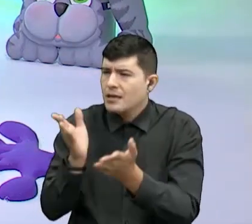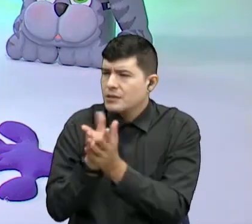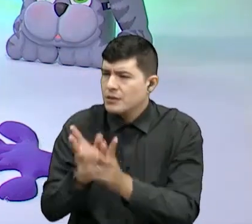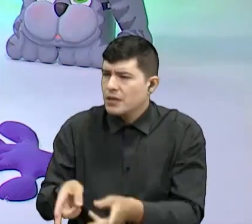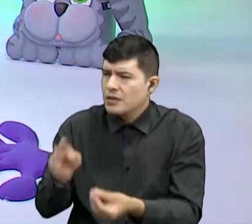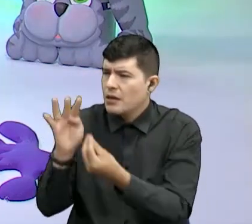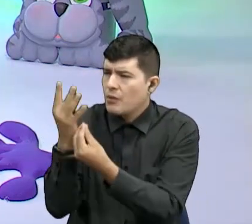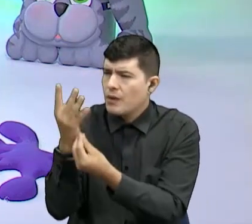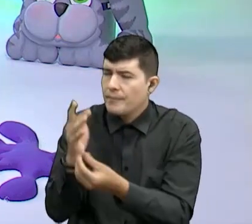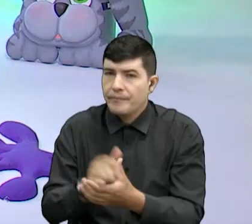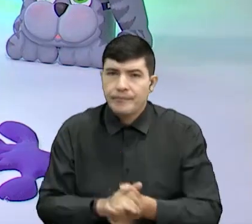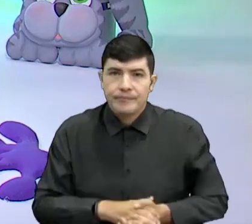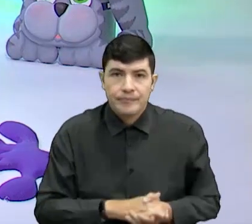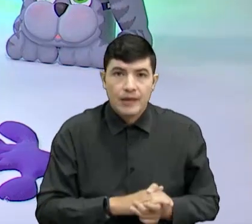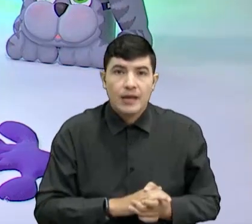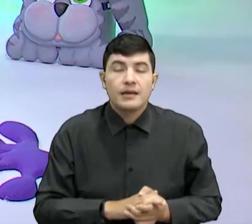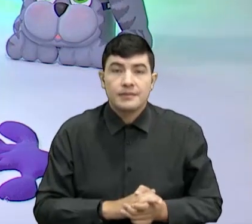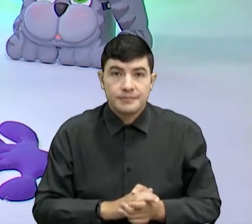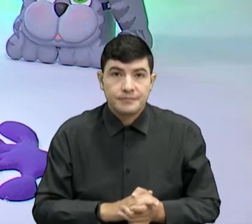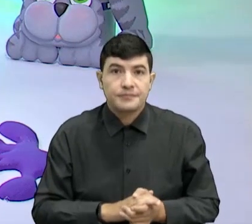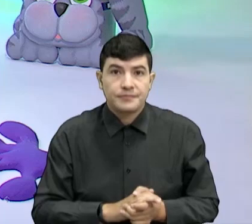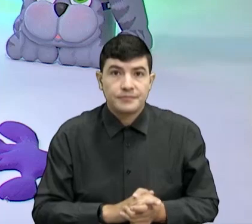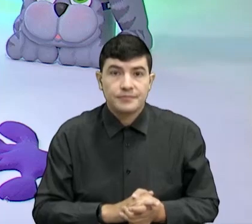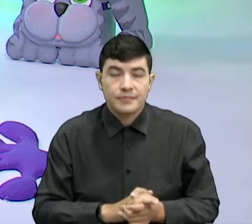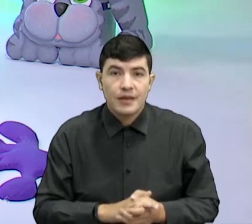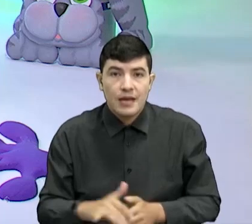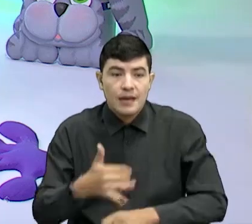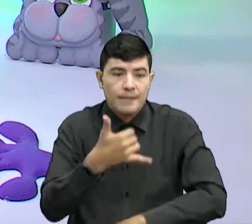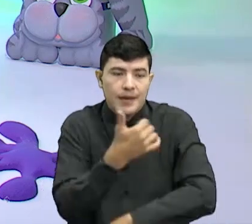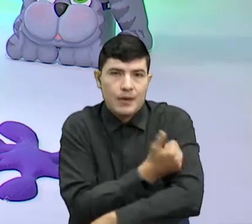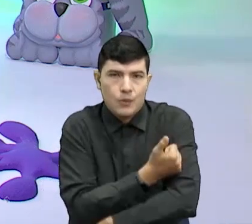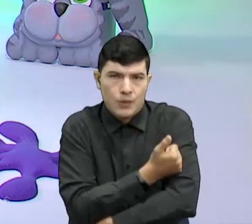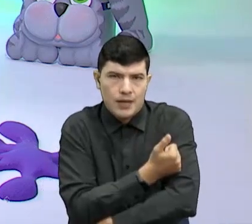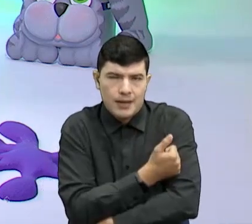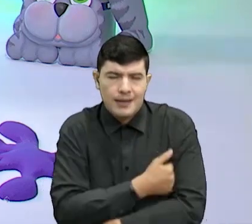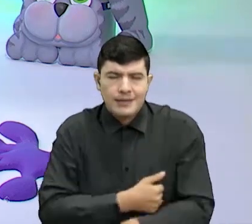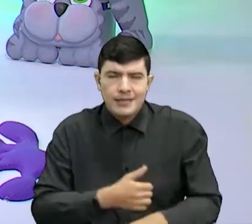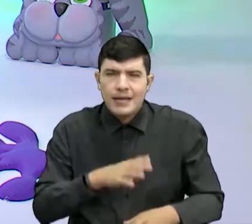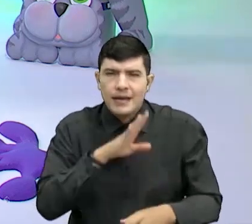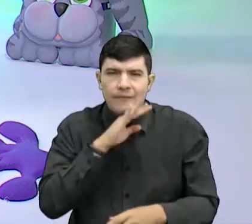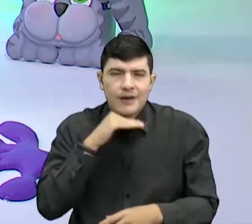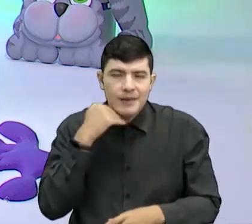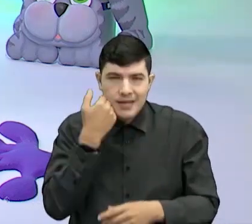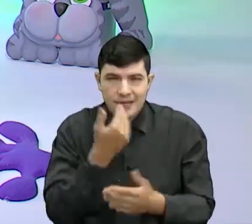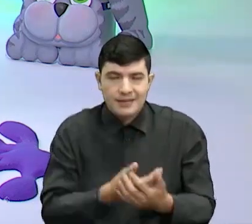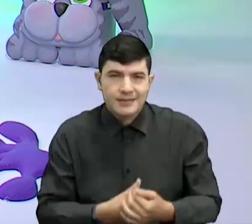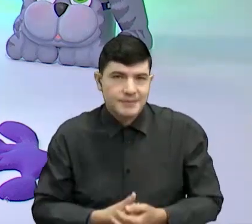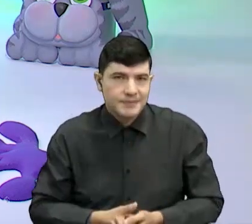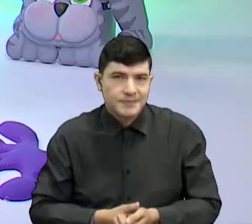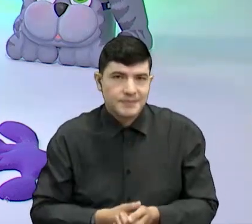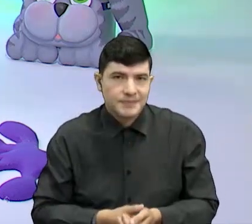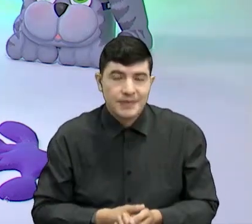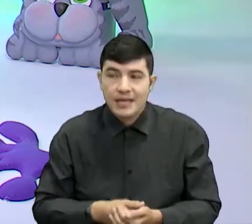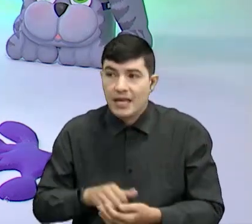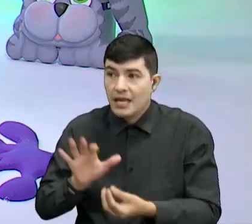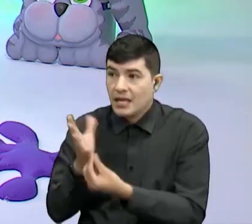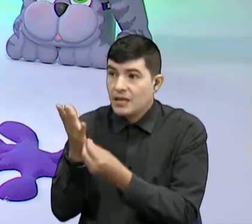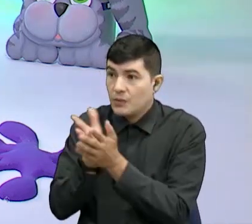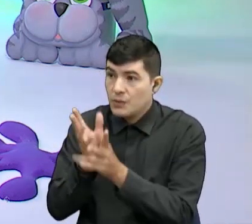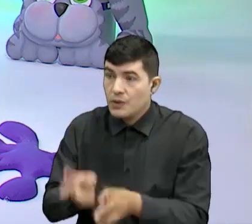sentidos. Para los niños de cuarto. Hablamos de las vacunas y enfermedades. De las enfermedades y las vacunas. Y para los chicos de quinto.